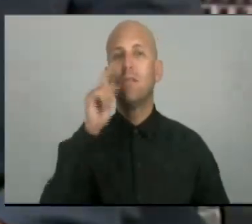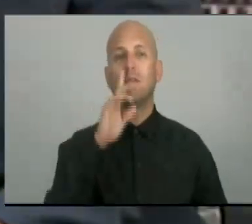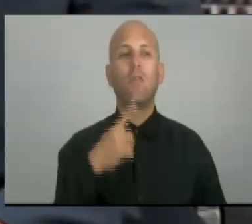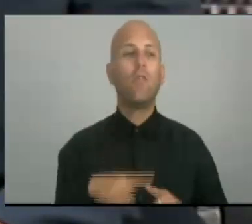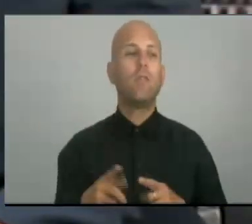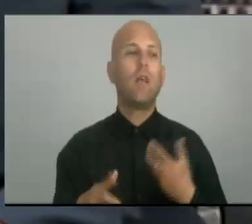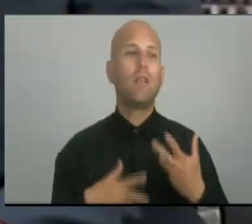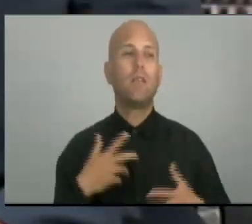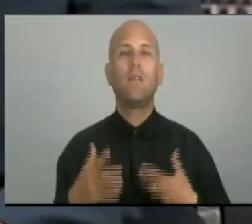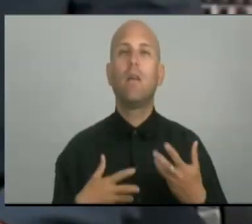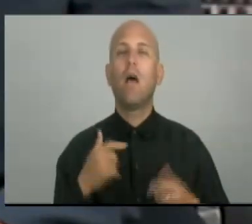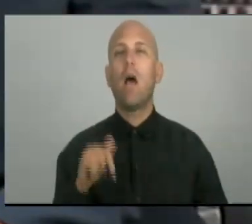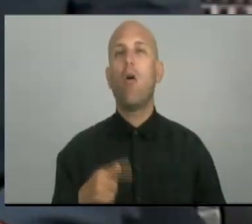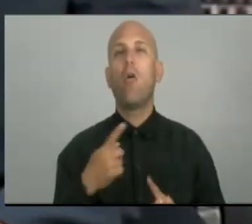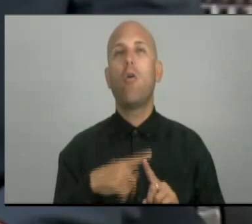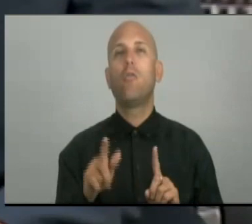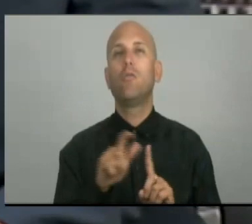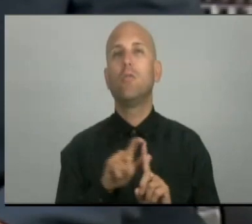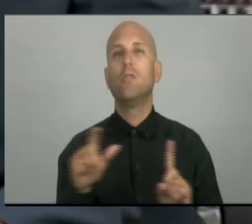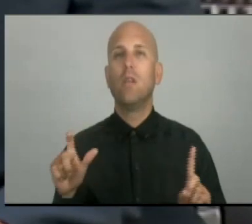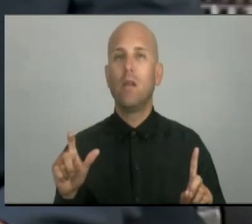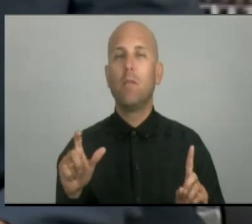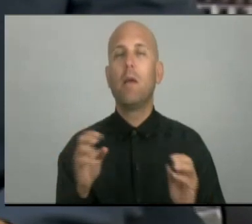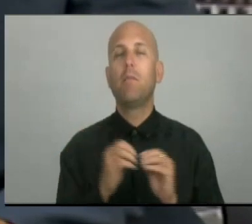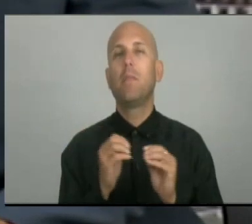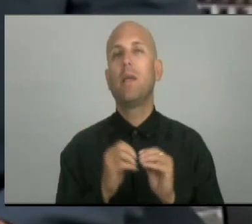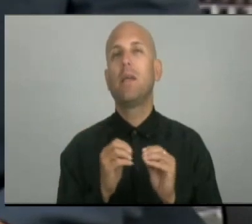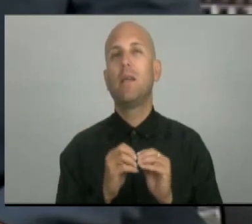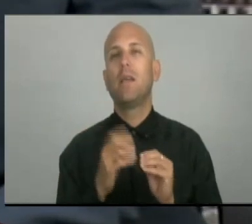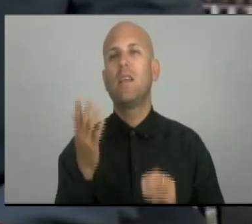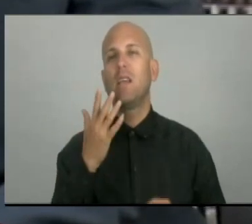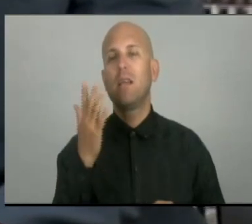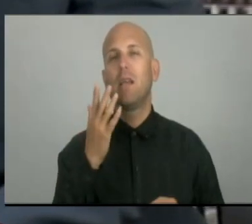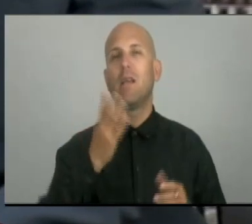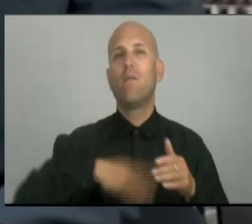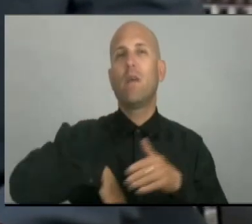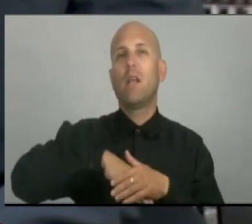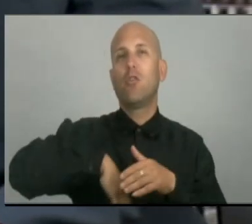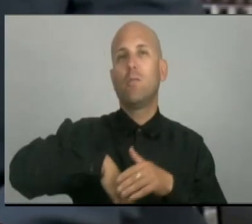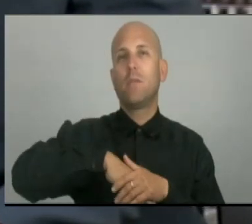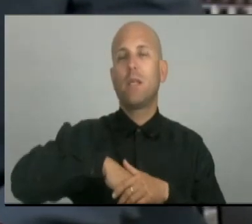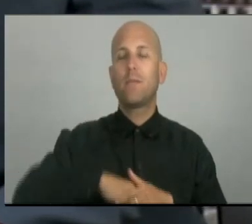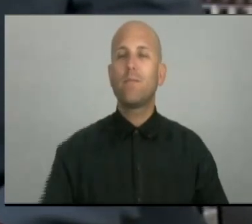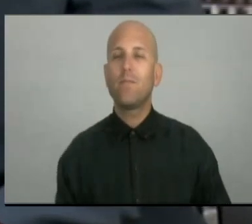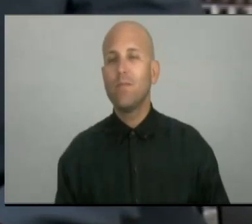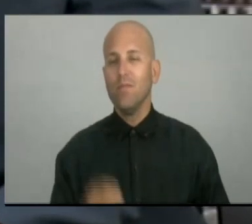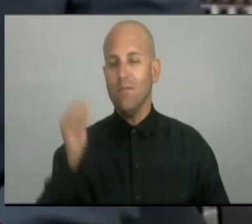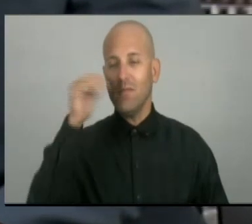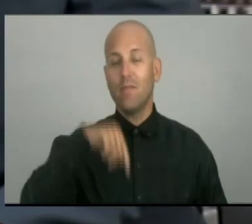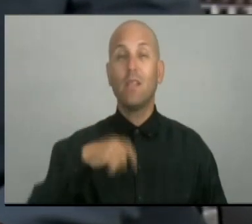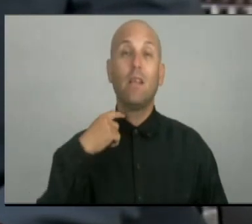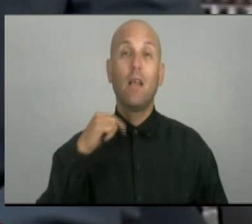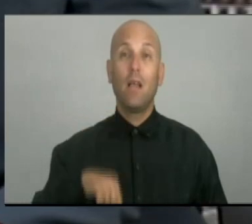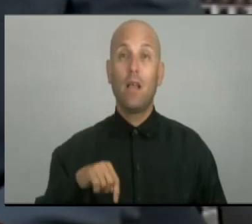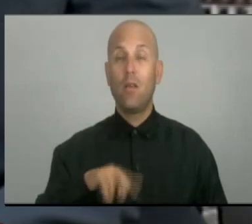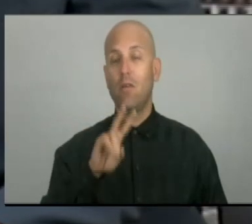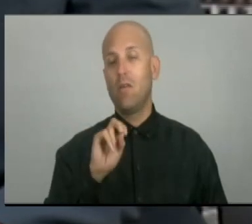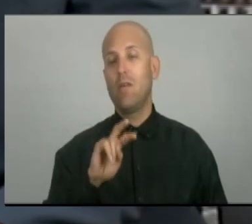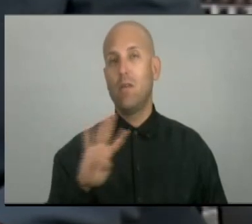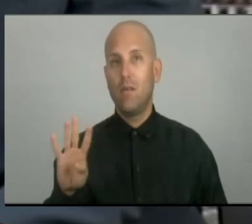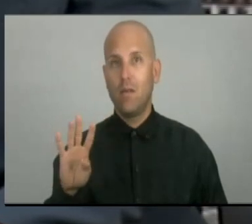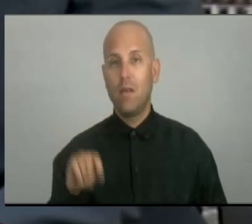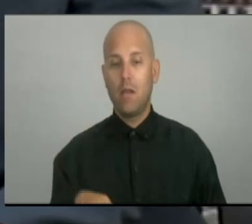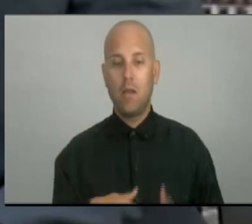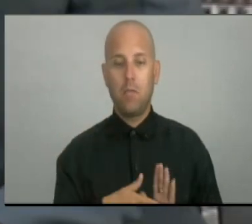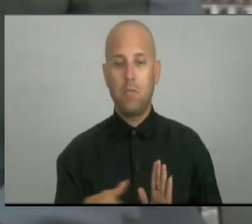aniversario de la Villa y me voy a otros temas relacionados con el balompié porque durante este año 2024, que ya cumple